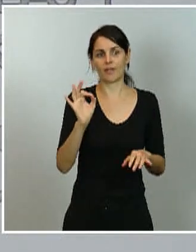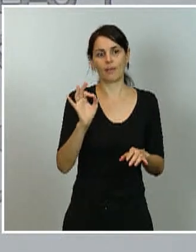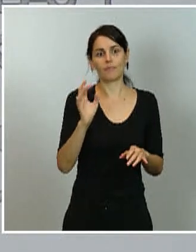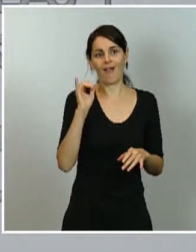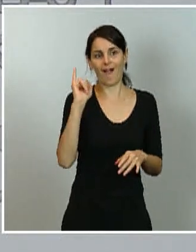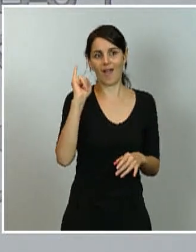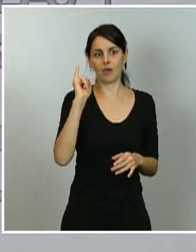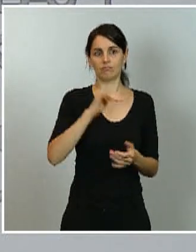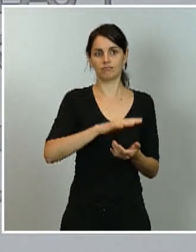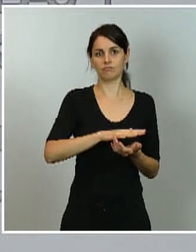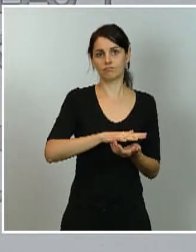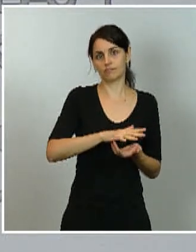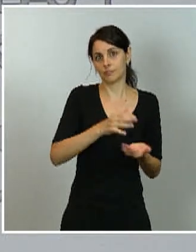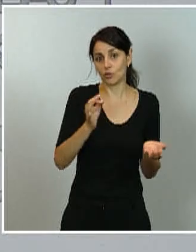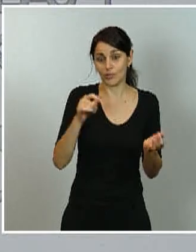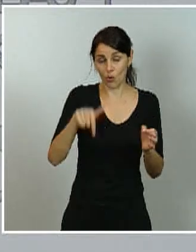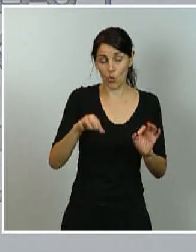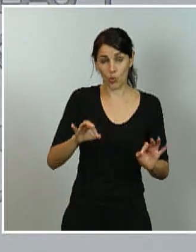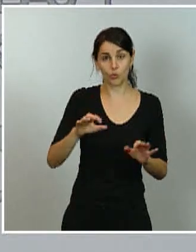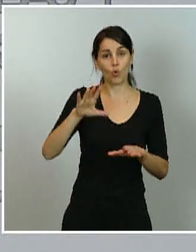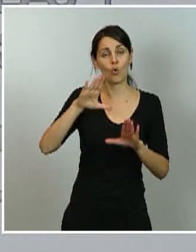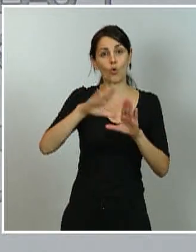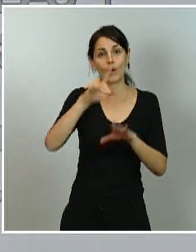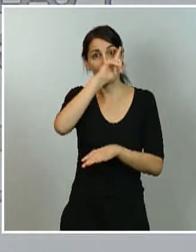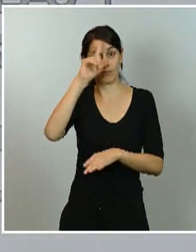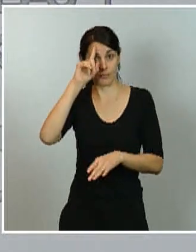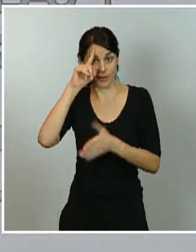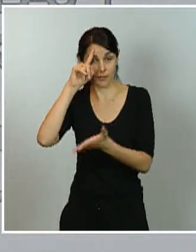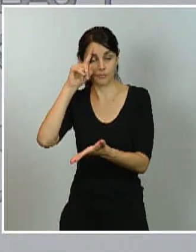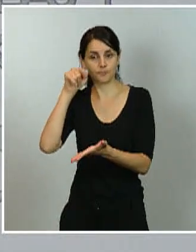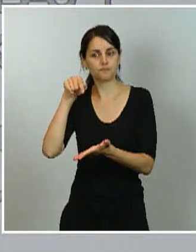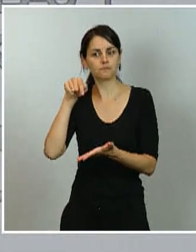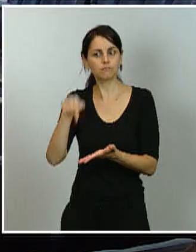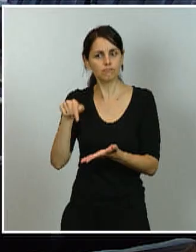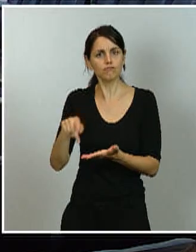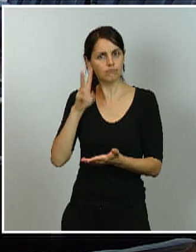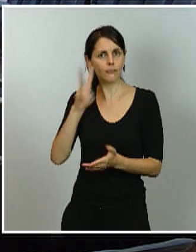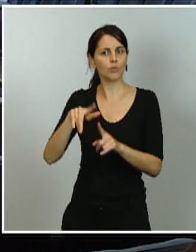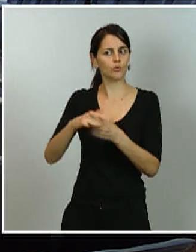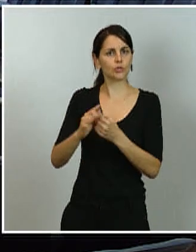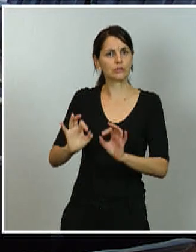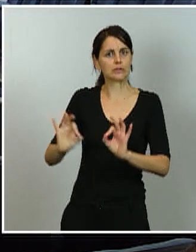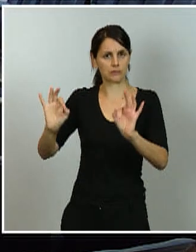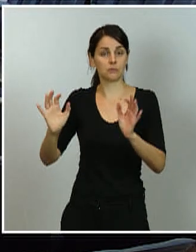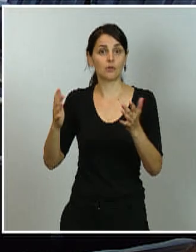este acuerdo en la comunidad autónoma de Madrid. Todo lo que sea un ejercicio de transparencia por parte de las comunidades autónomas será